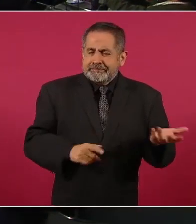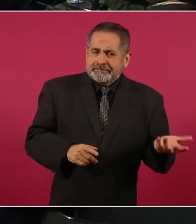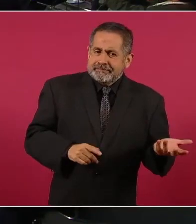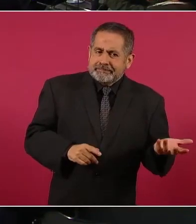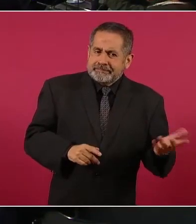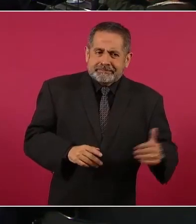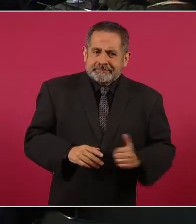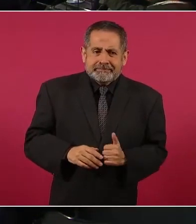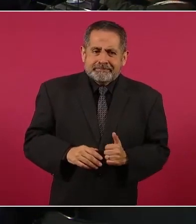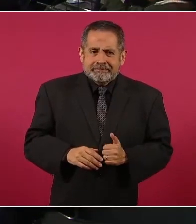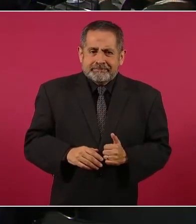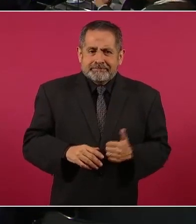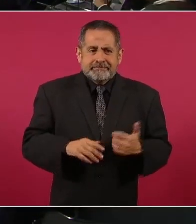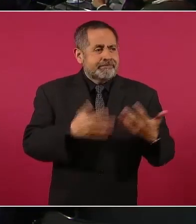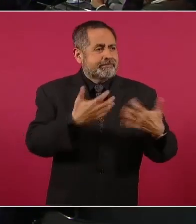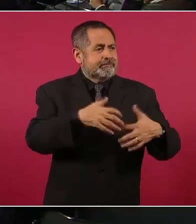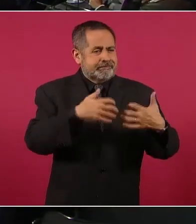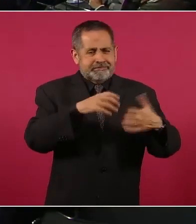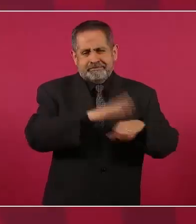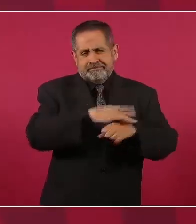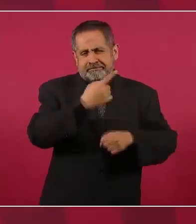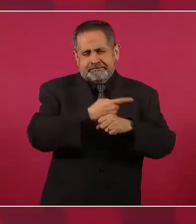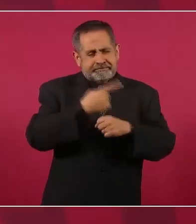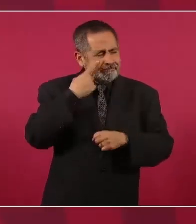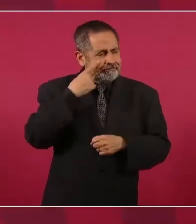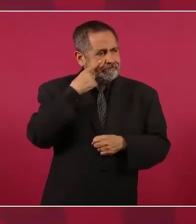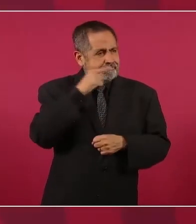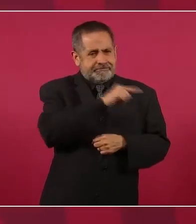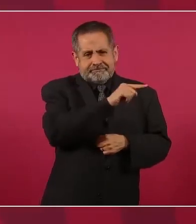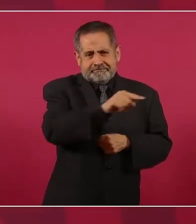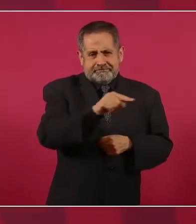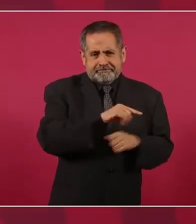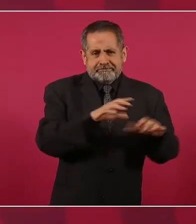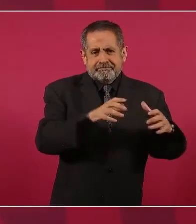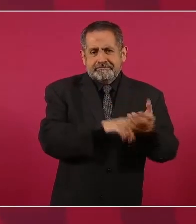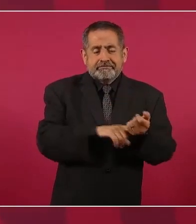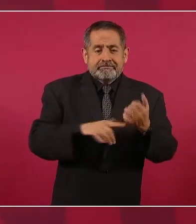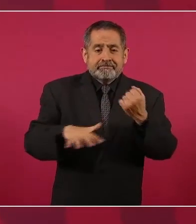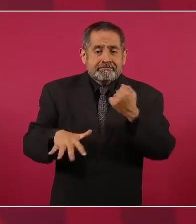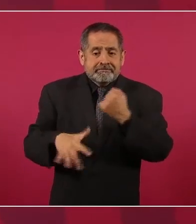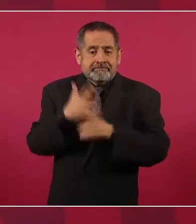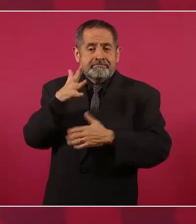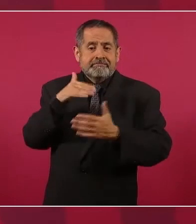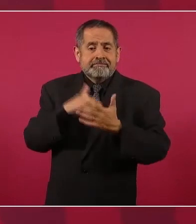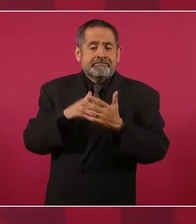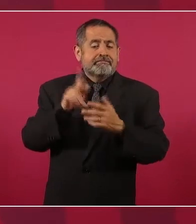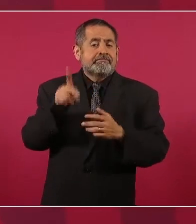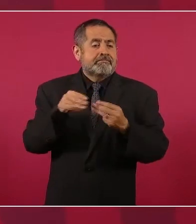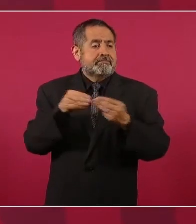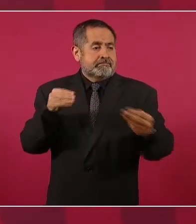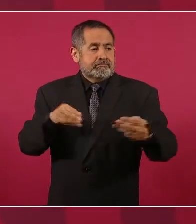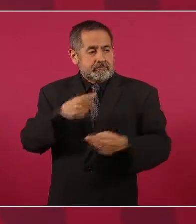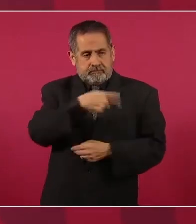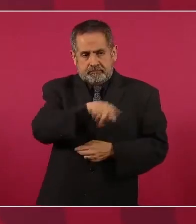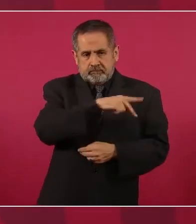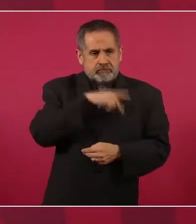las empresas principales que tenían 15 mil kilómetros de vías férreas